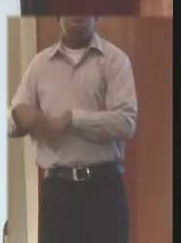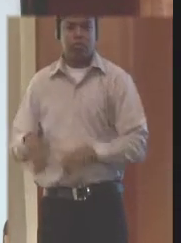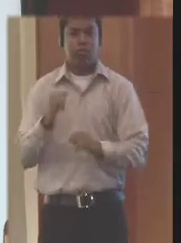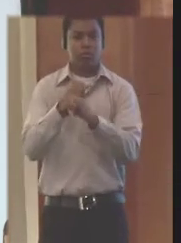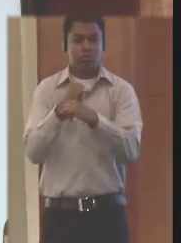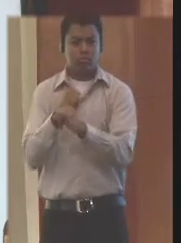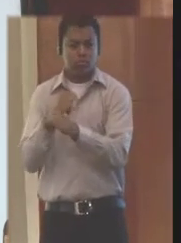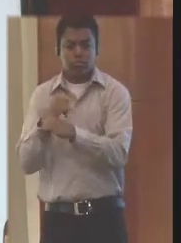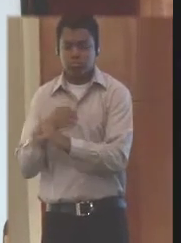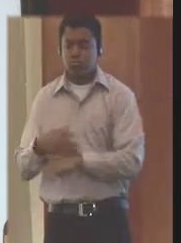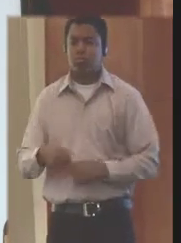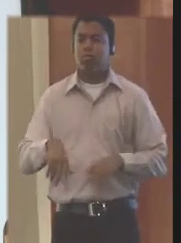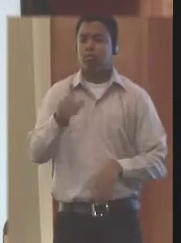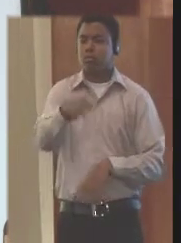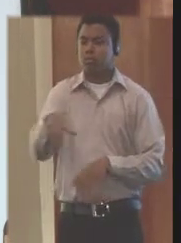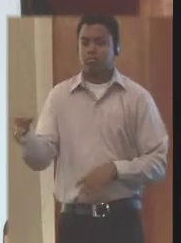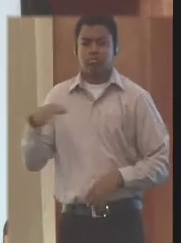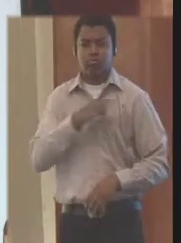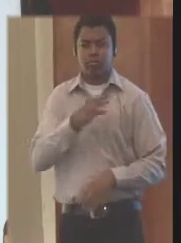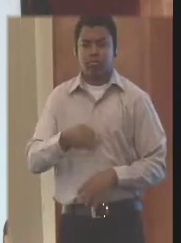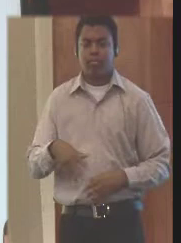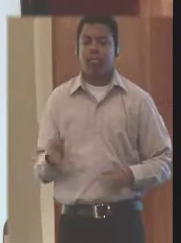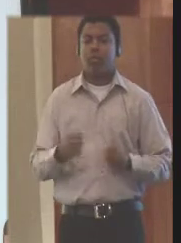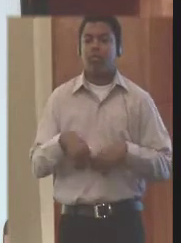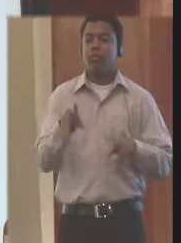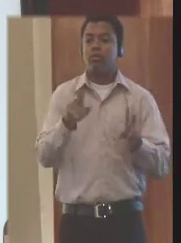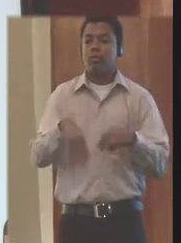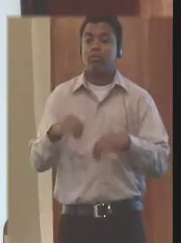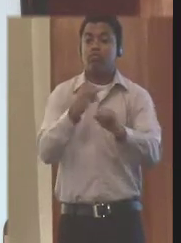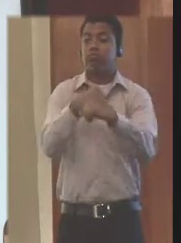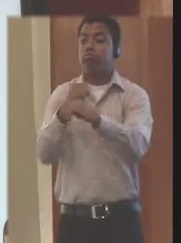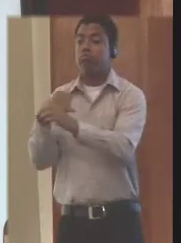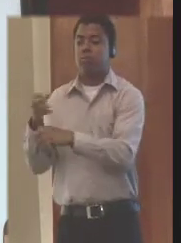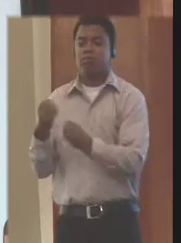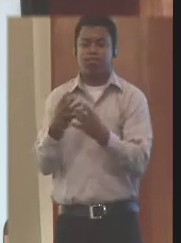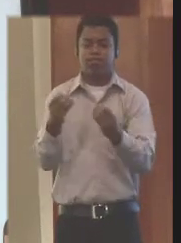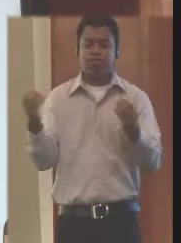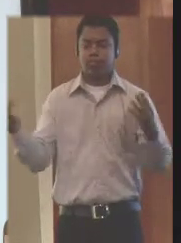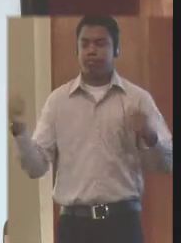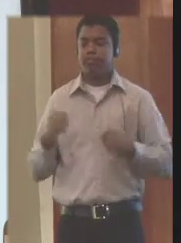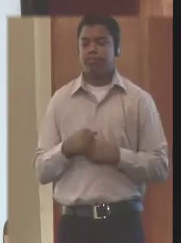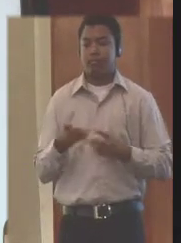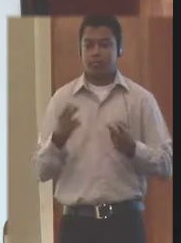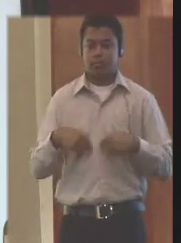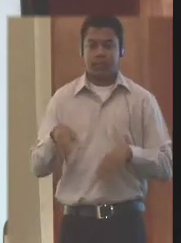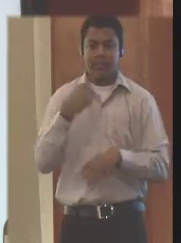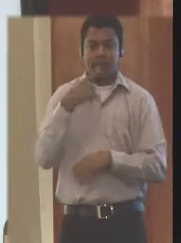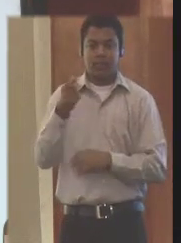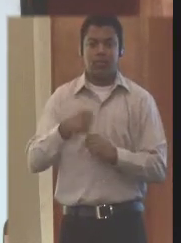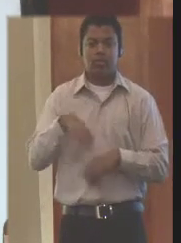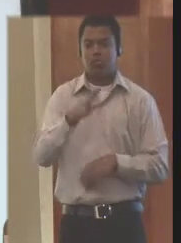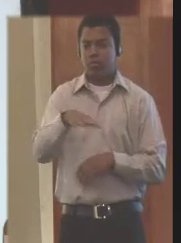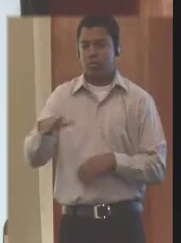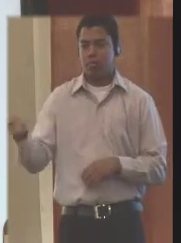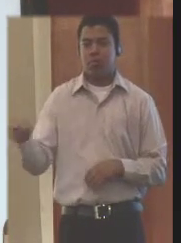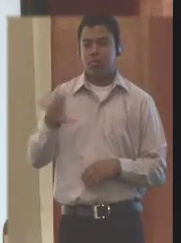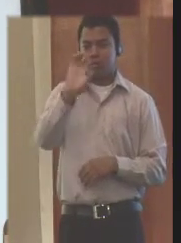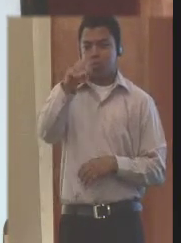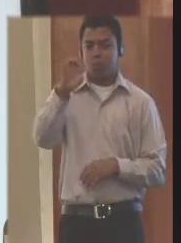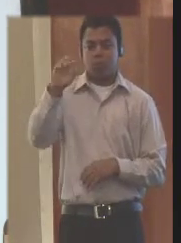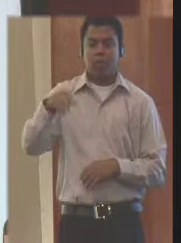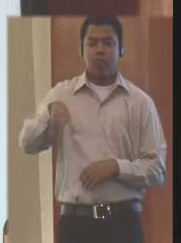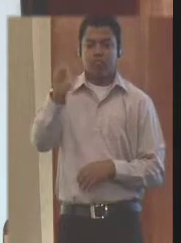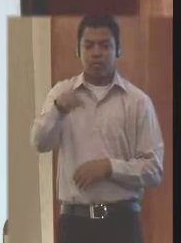zonas francas, también con una cantidad de industrias ubicadas allí. Se dice que hay alrededor de 50 mil personas